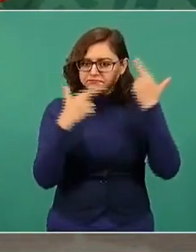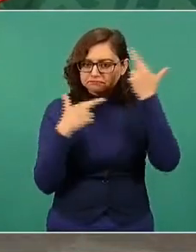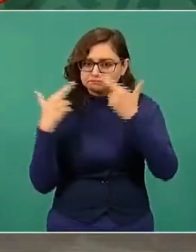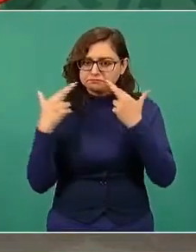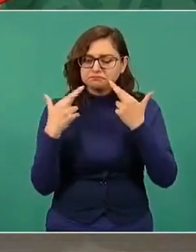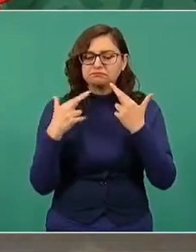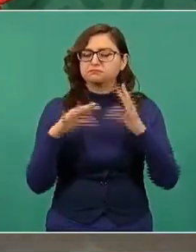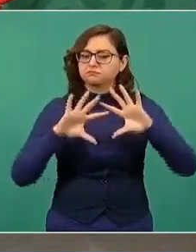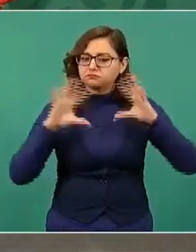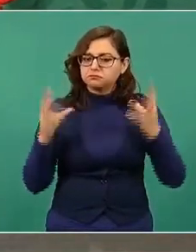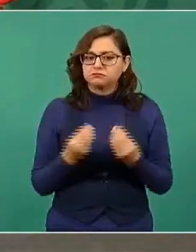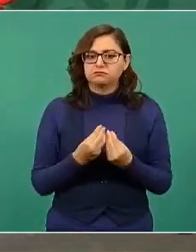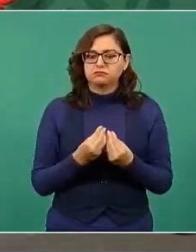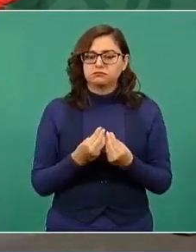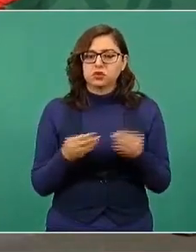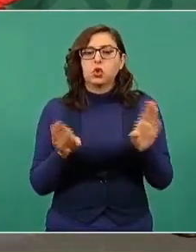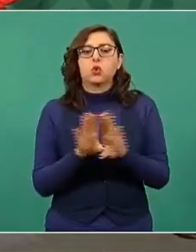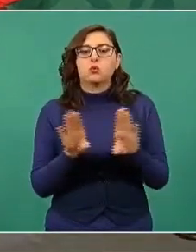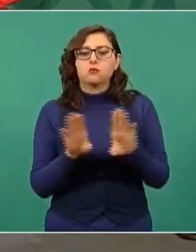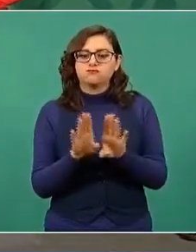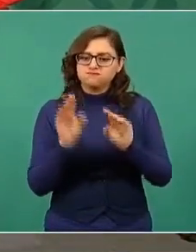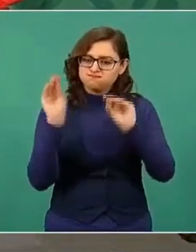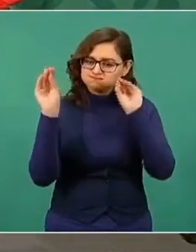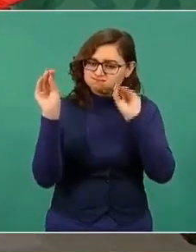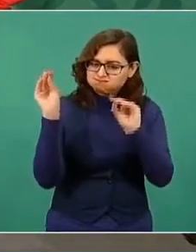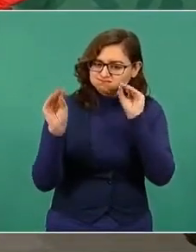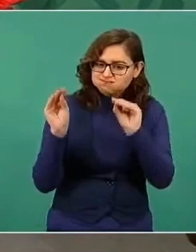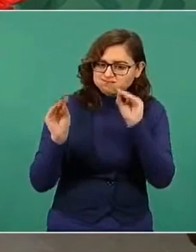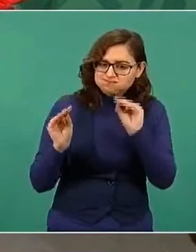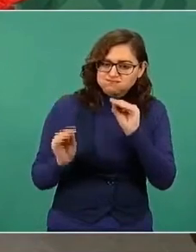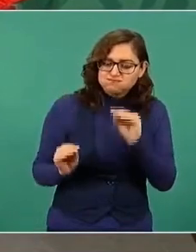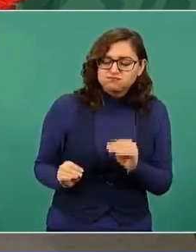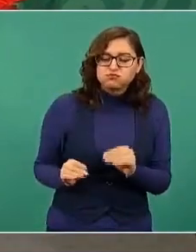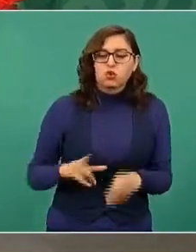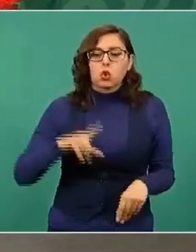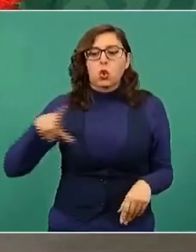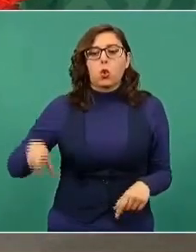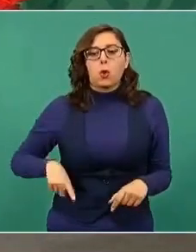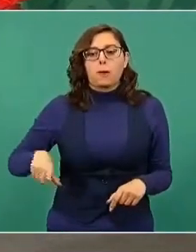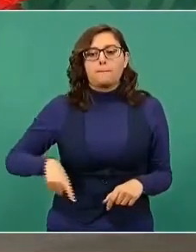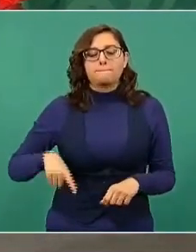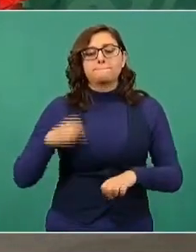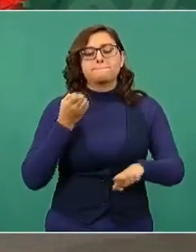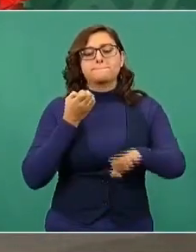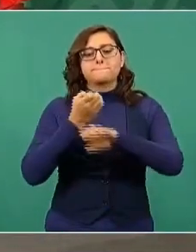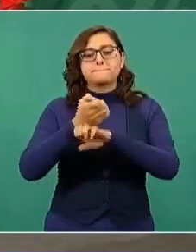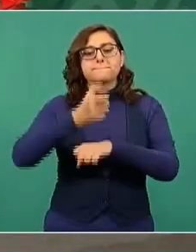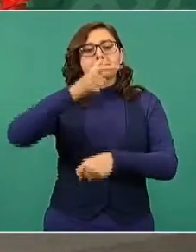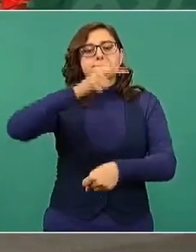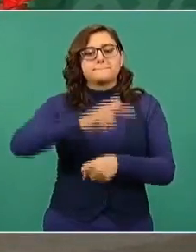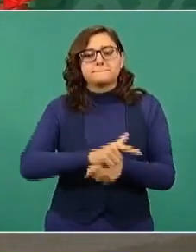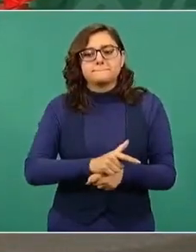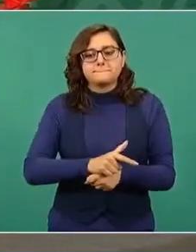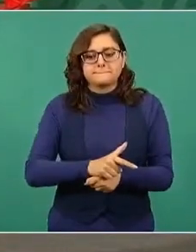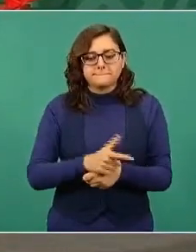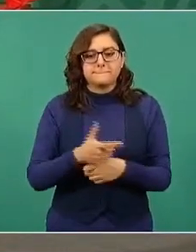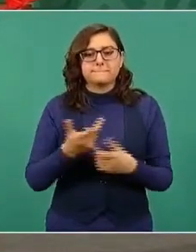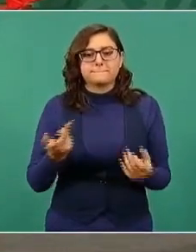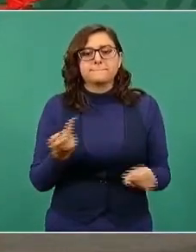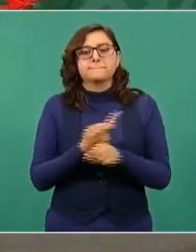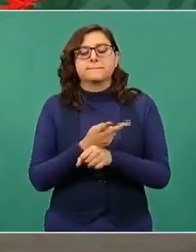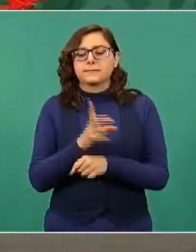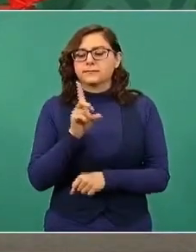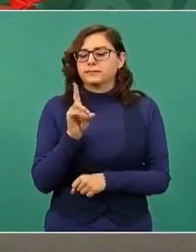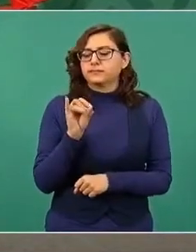de qué se está haciendo en los gobiernos estatales, qué está haciendo el